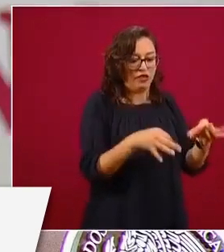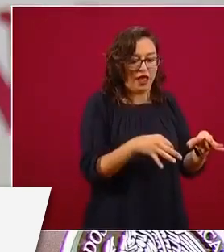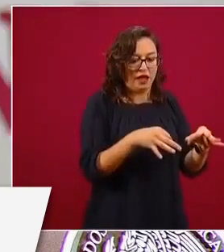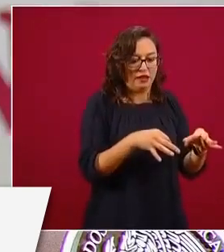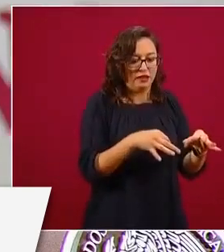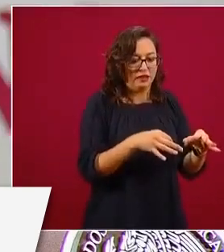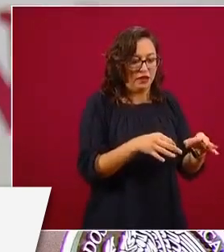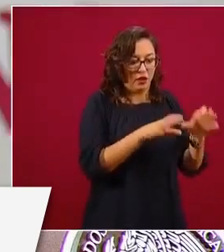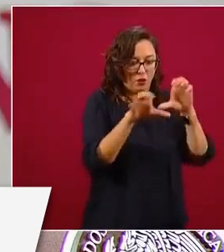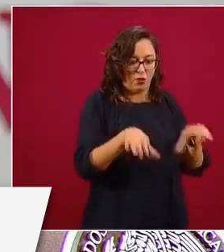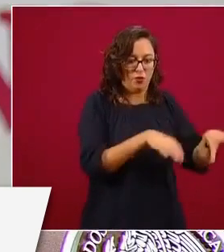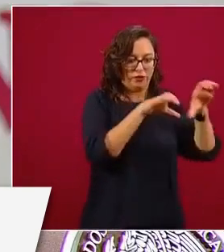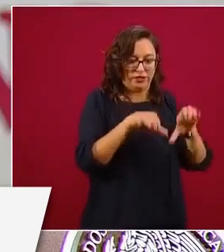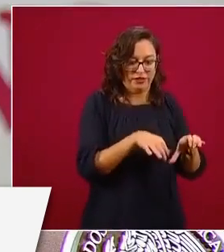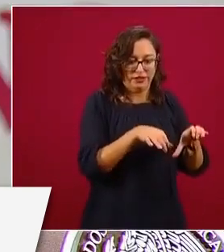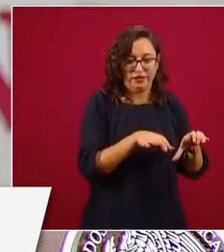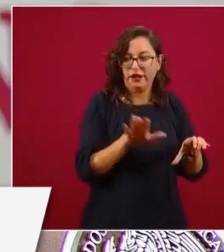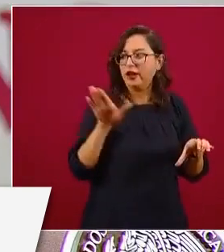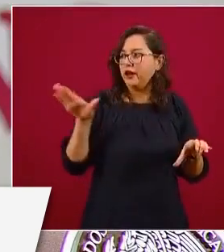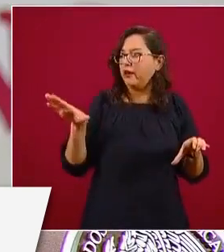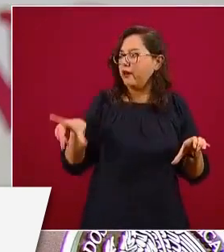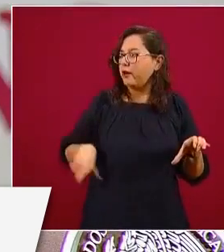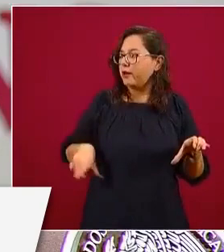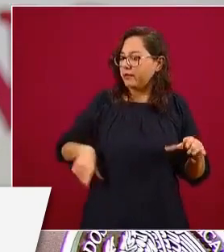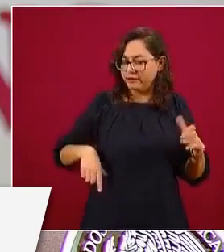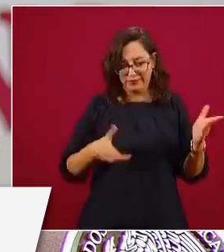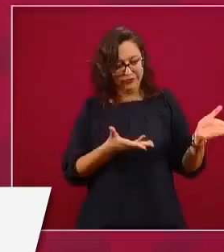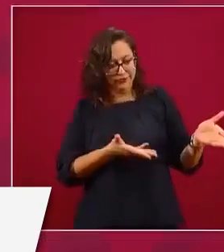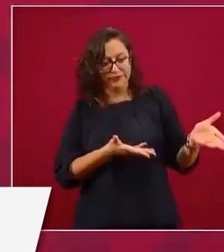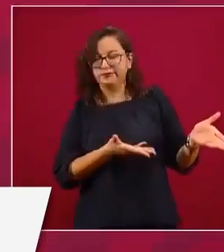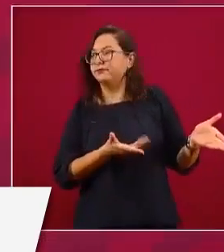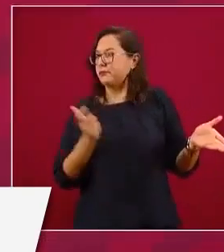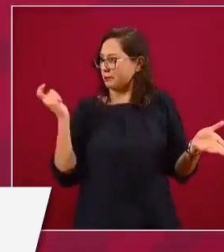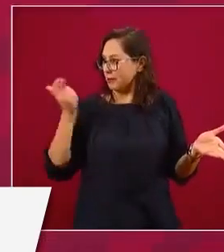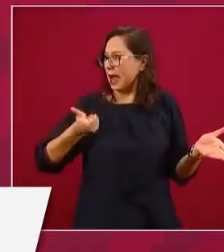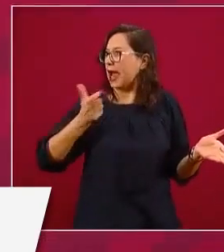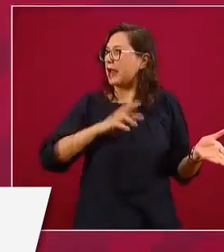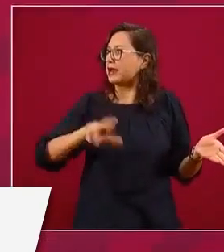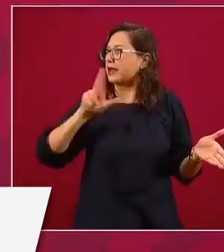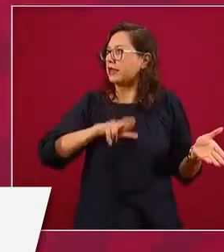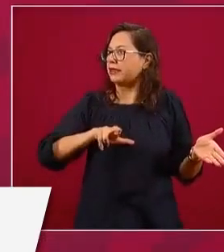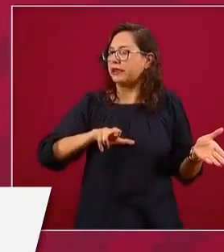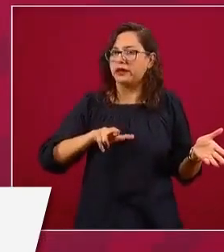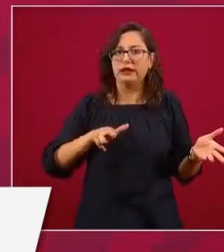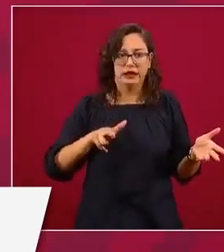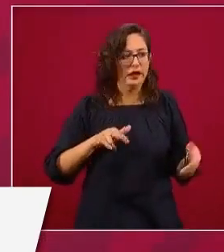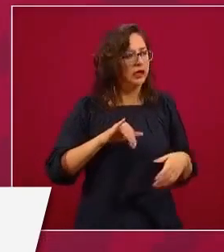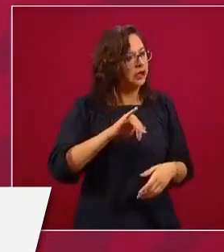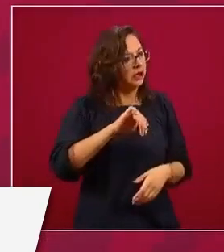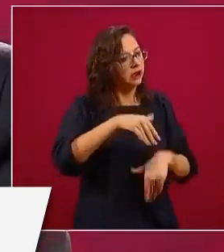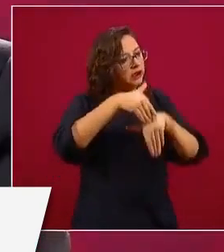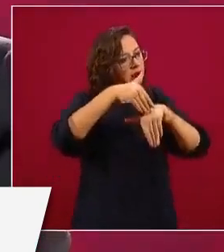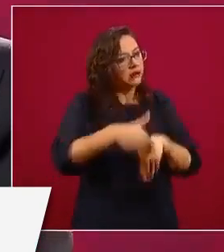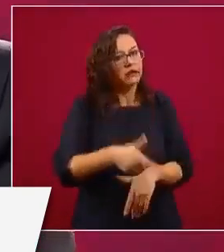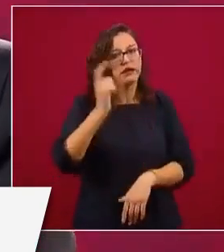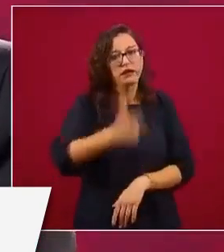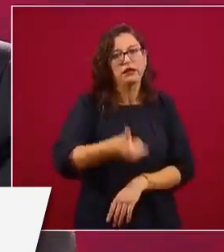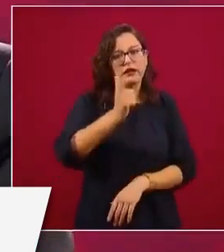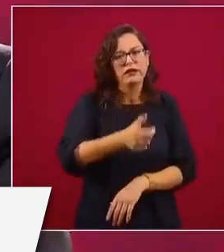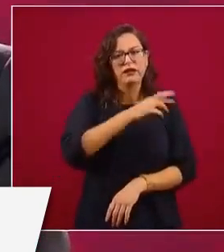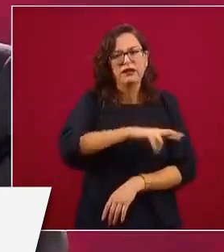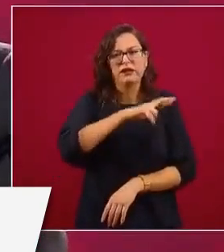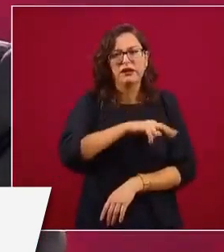un desbarajuste, un desastre, un